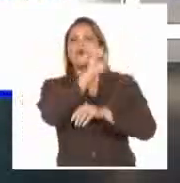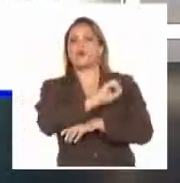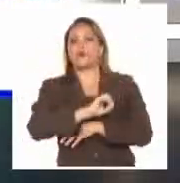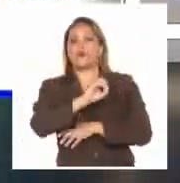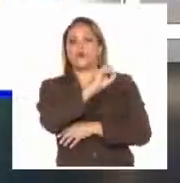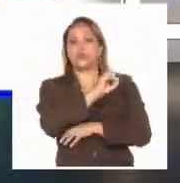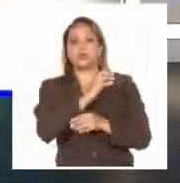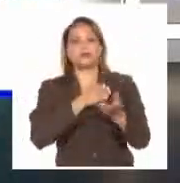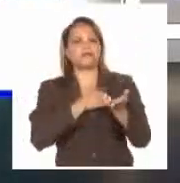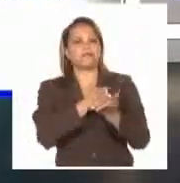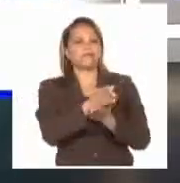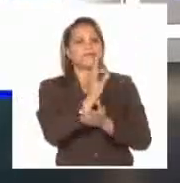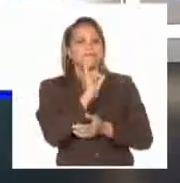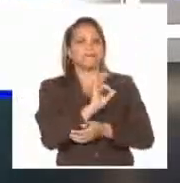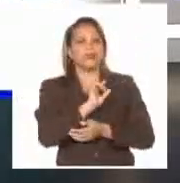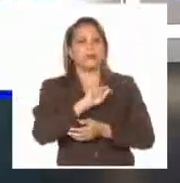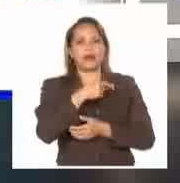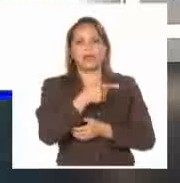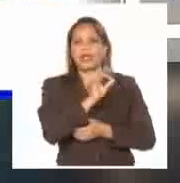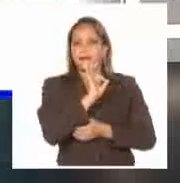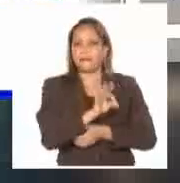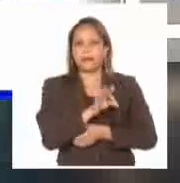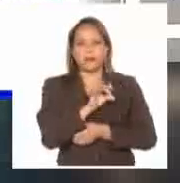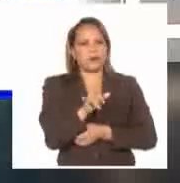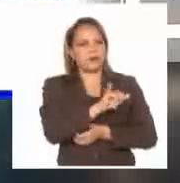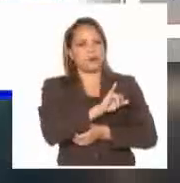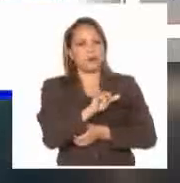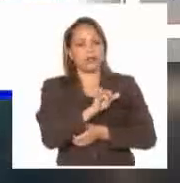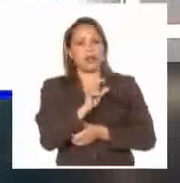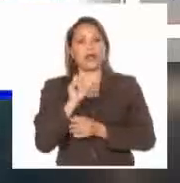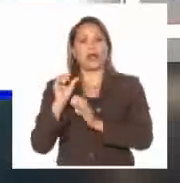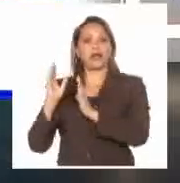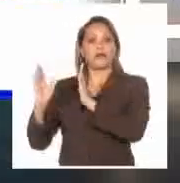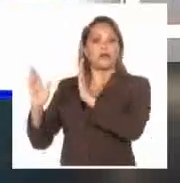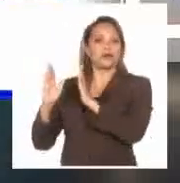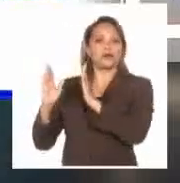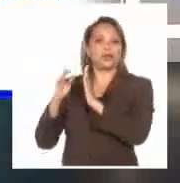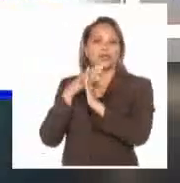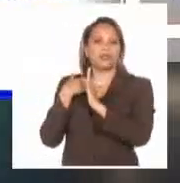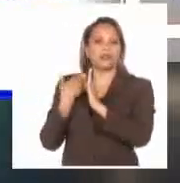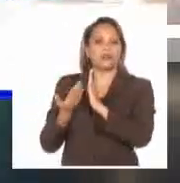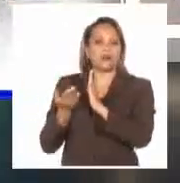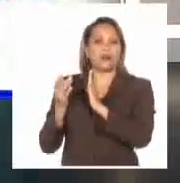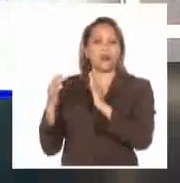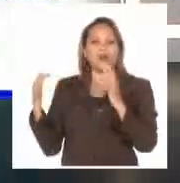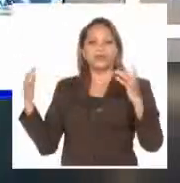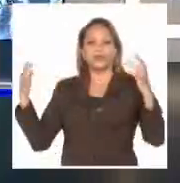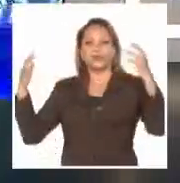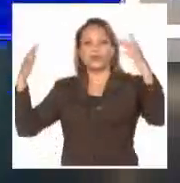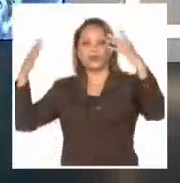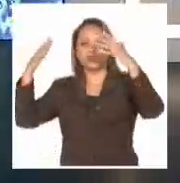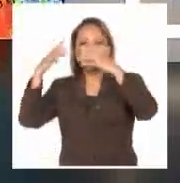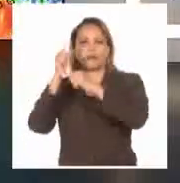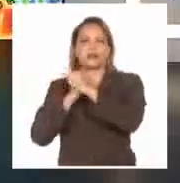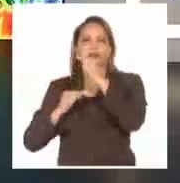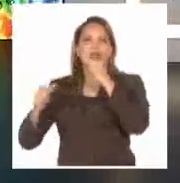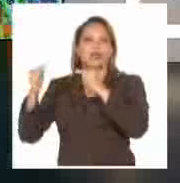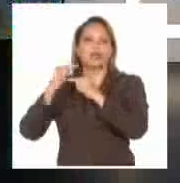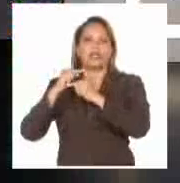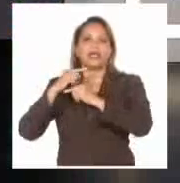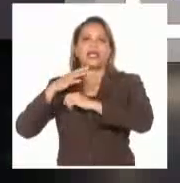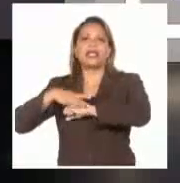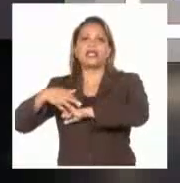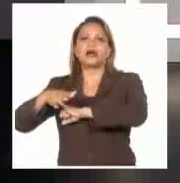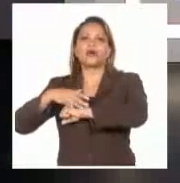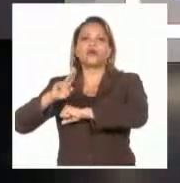mantener también durante el día de mañana y sobre la parte occidental se incrementará los nublados principalmente hacia zonas de la costa norte